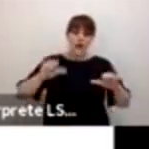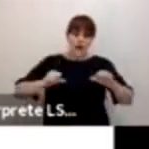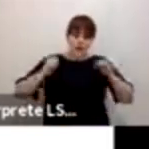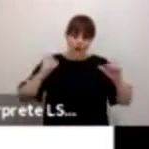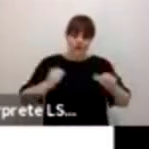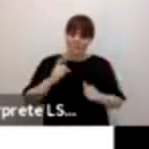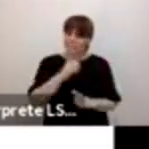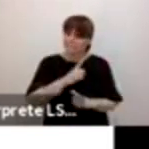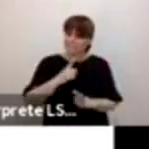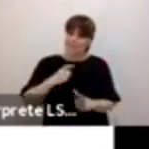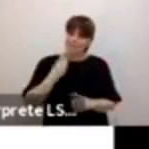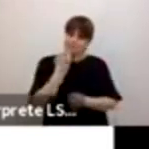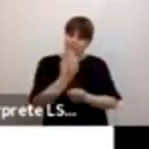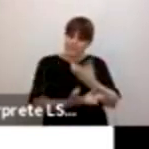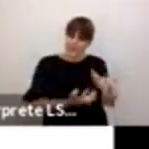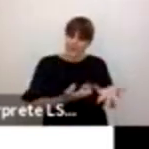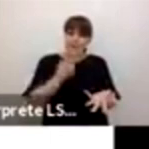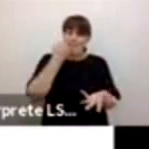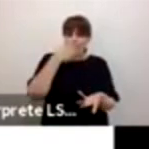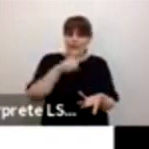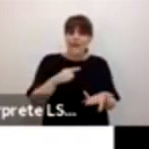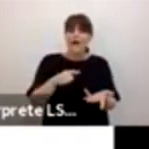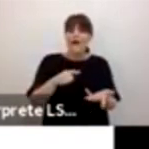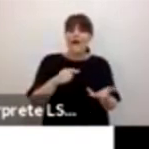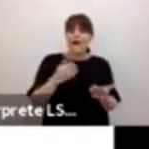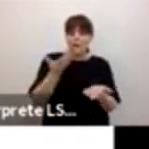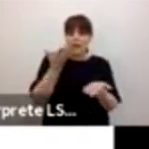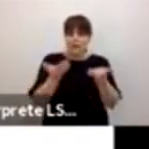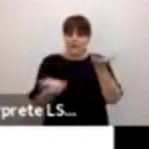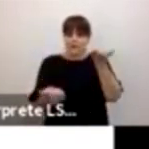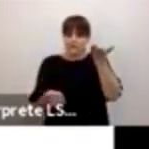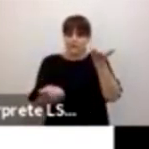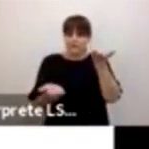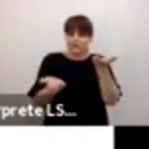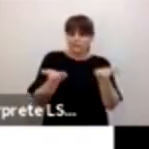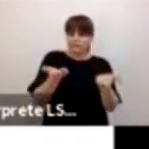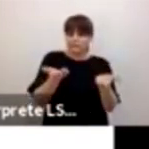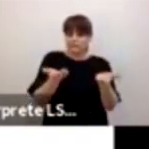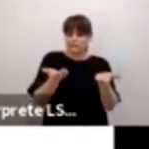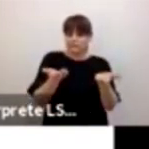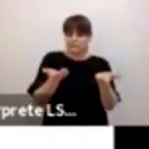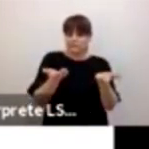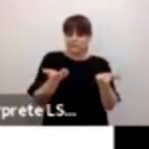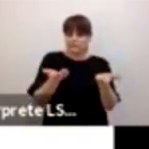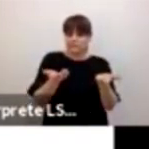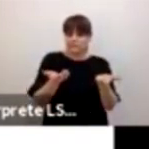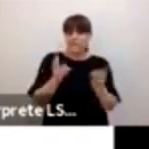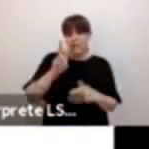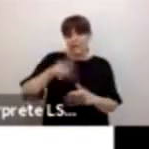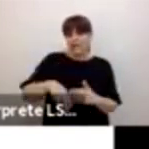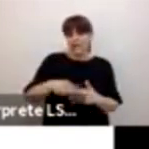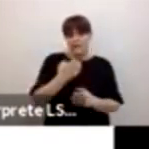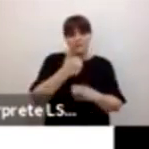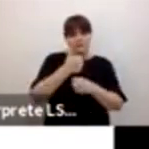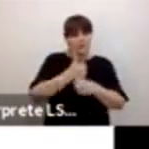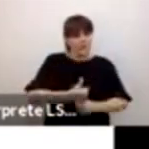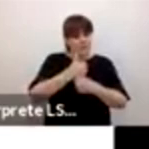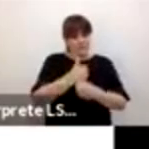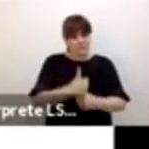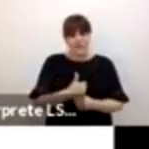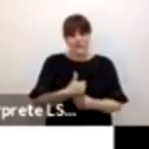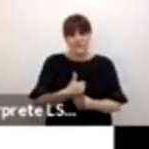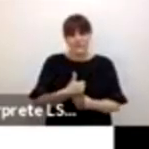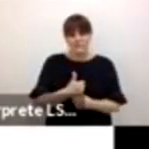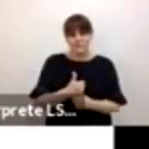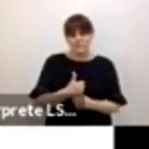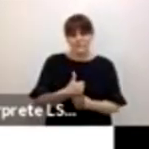queremos reducir todas estas condiciones que son sumamente lacerantes y que dan lugar no solamente a